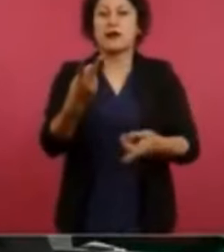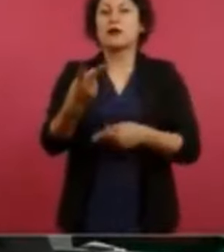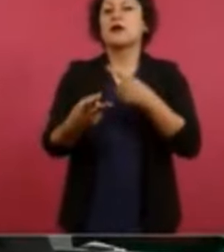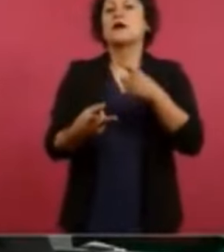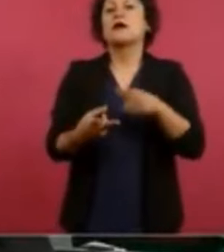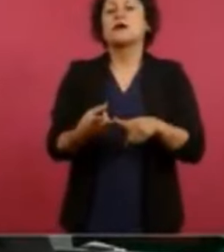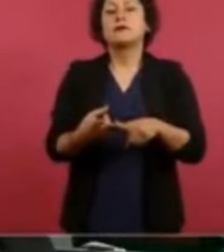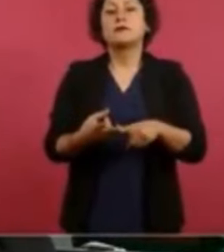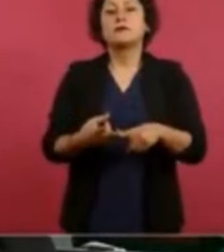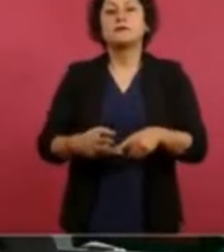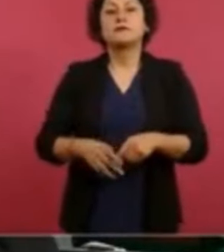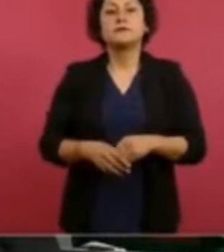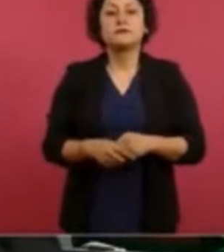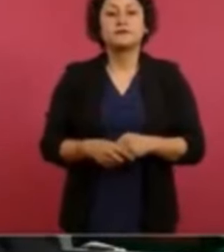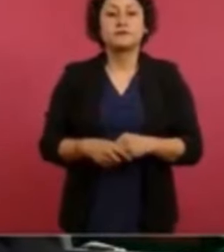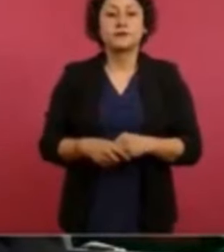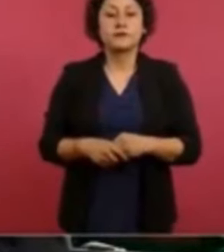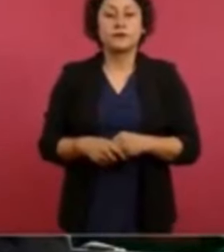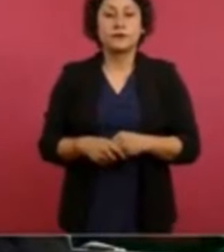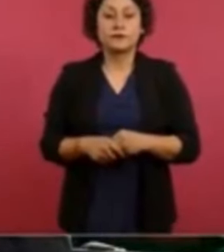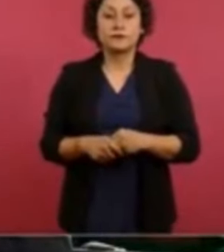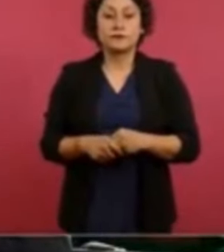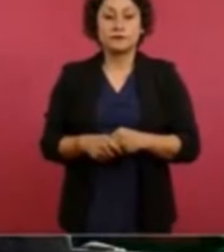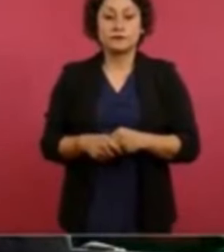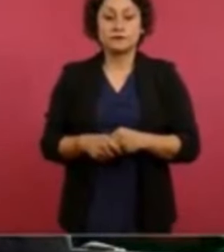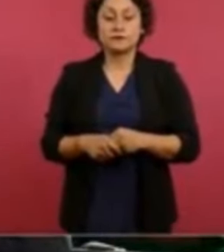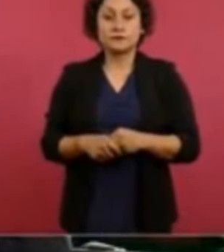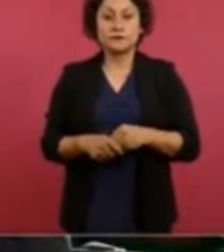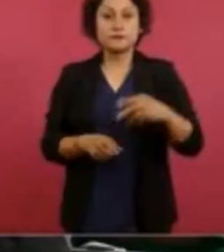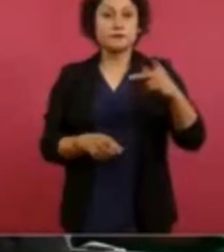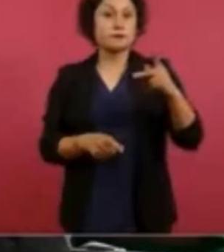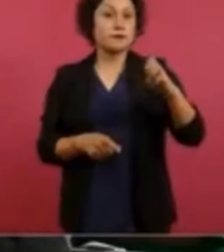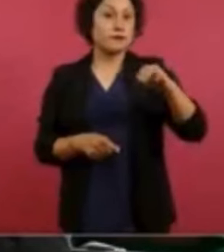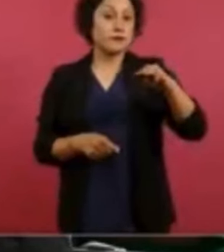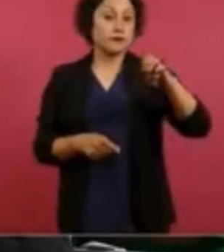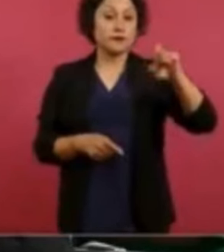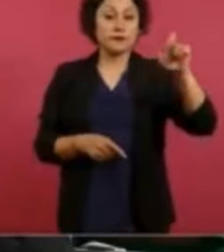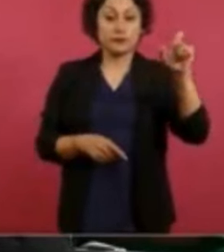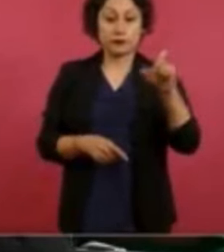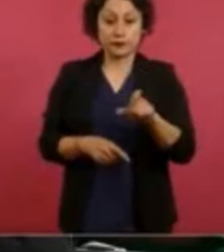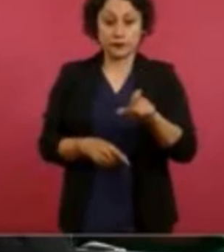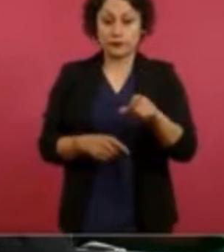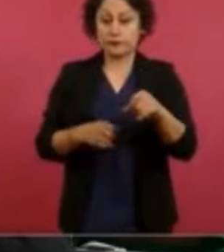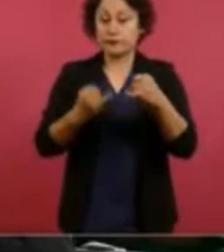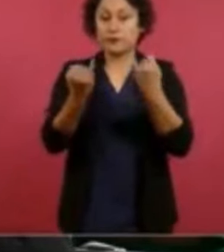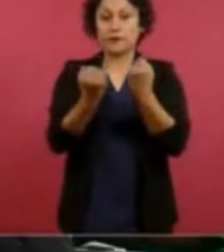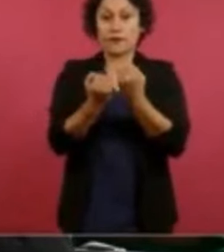Pemex, por ejemplo.